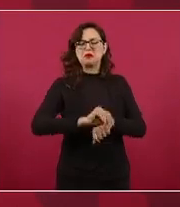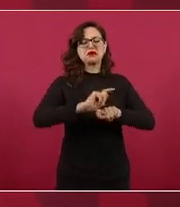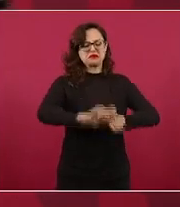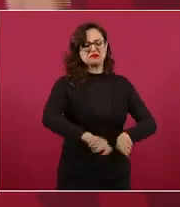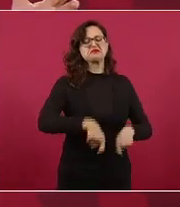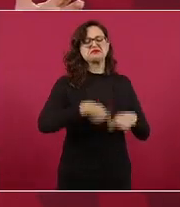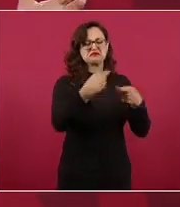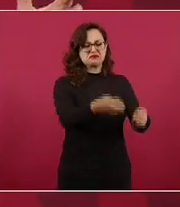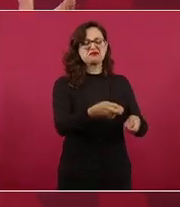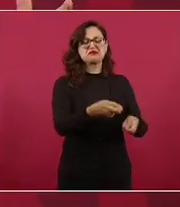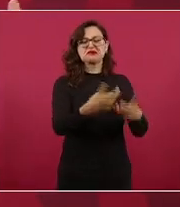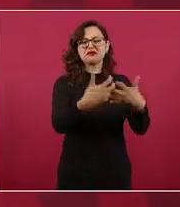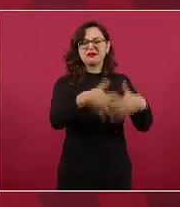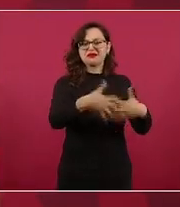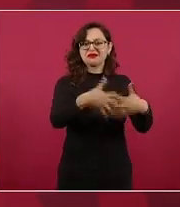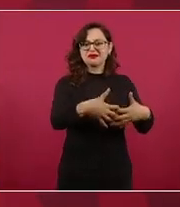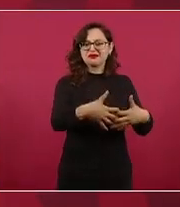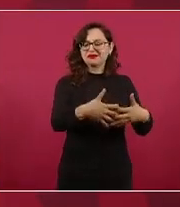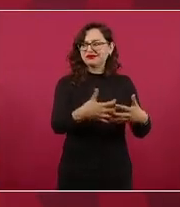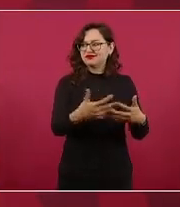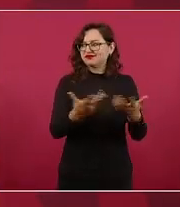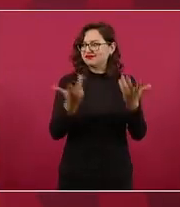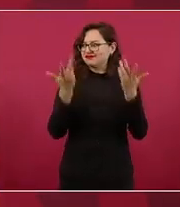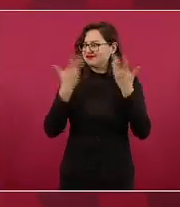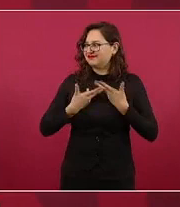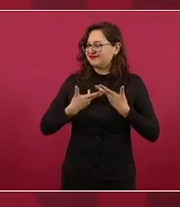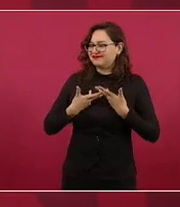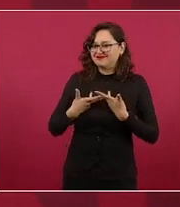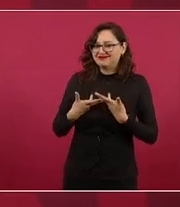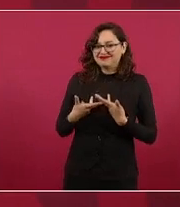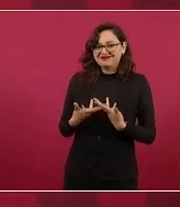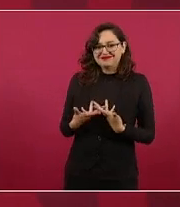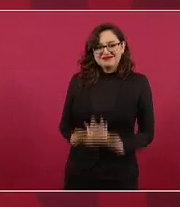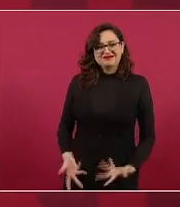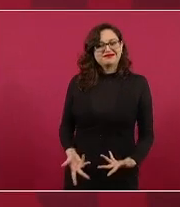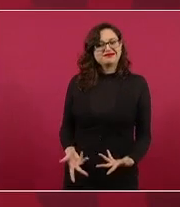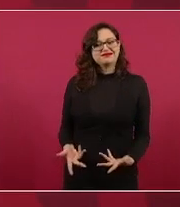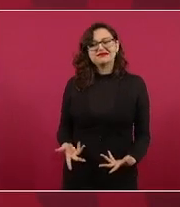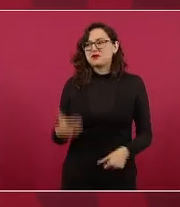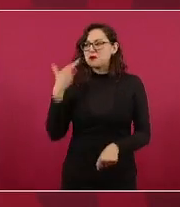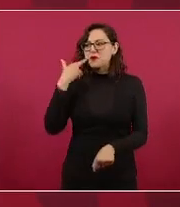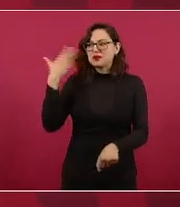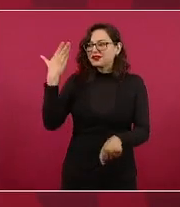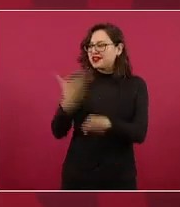Imagínense qué irresponsabilidad.